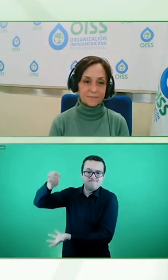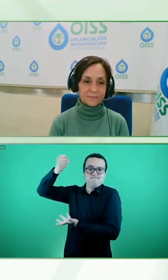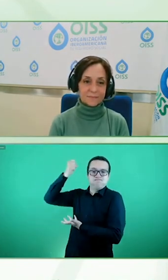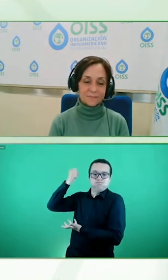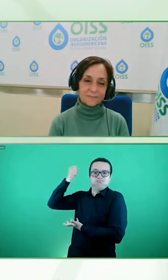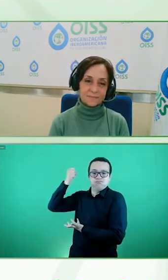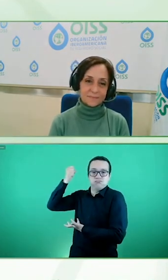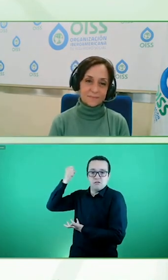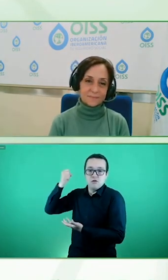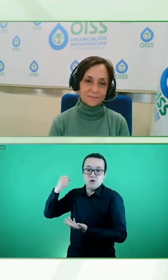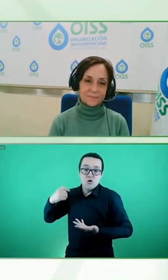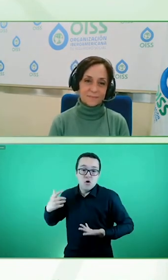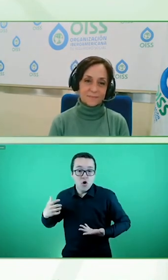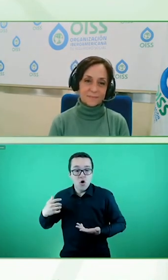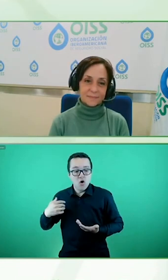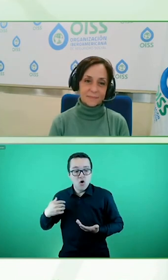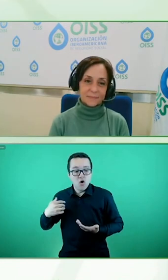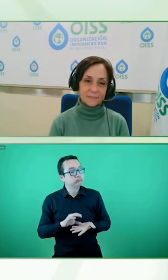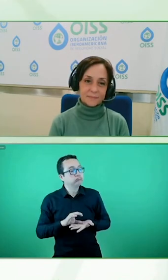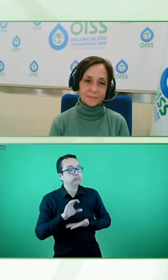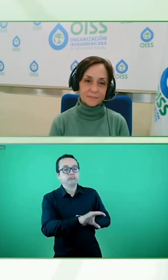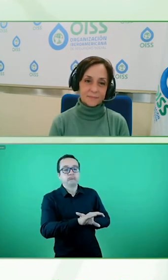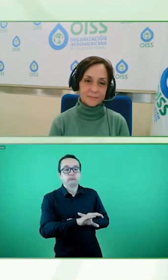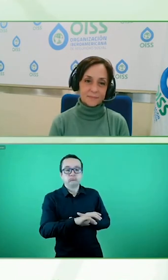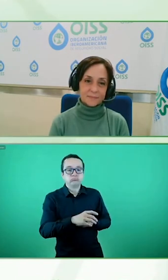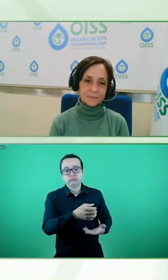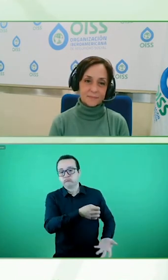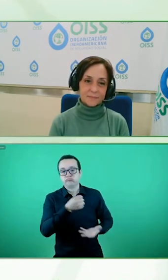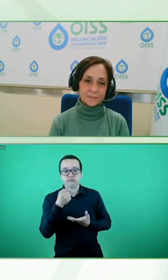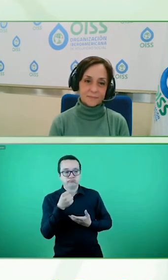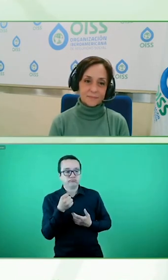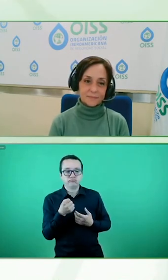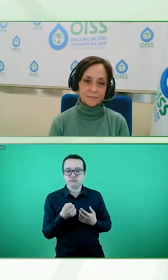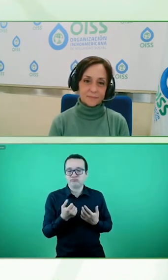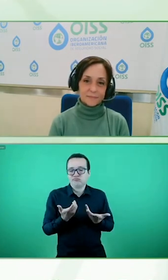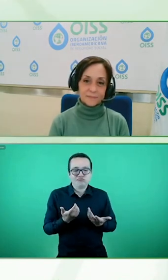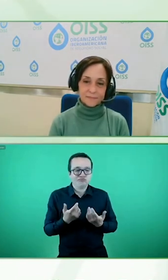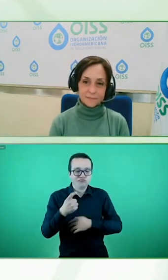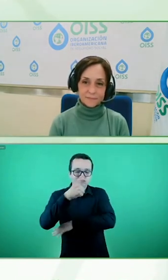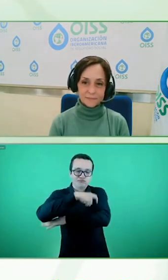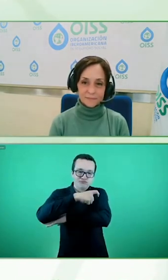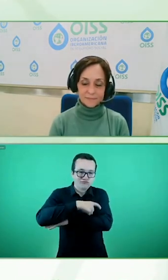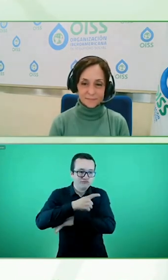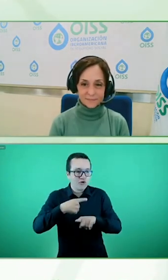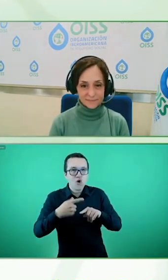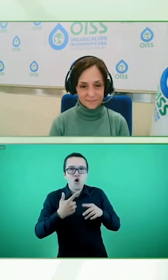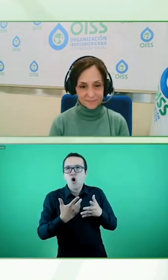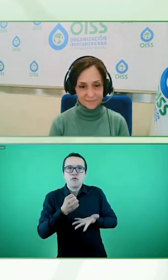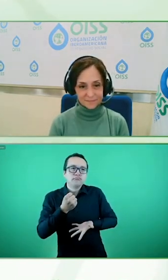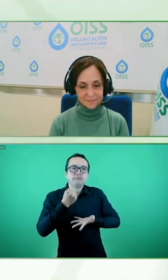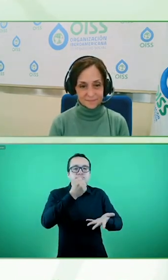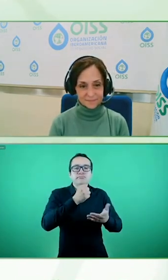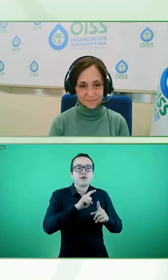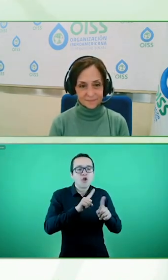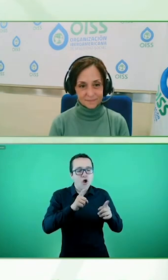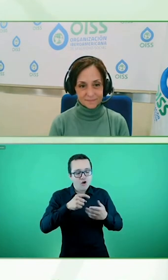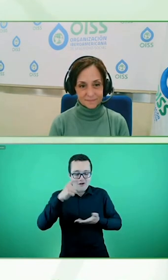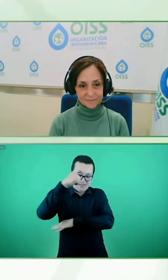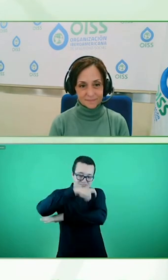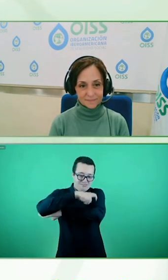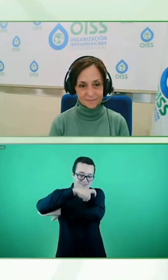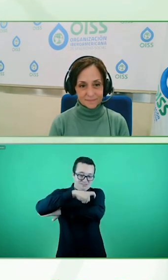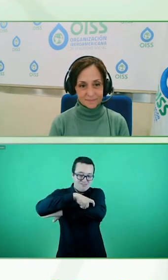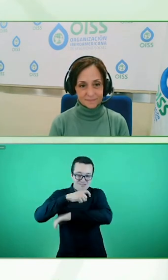combustibles o fósiles. Luego hay empresas que invierten en no hacer daño, ¿no? Luego invierto en esto, pero no hago daño. Luego